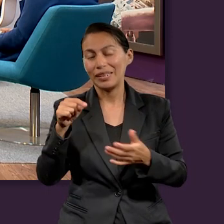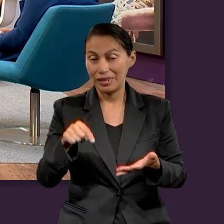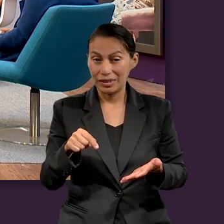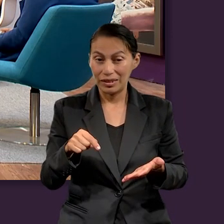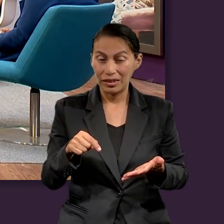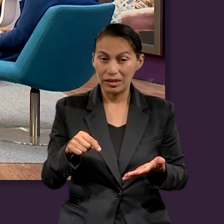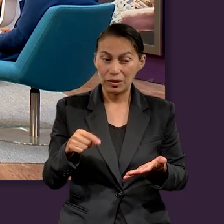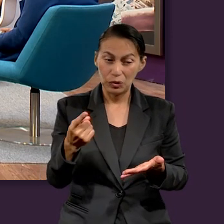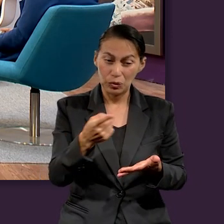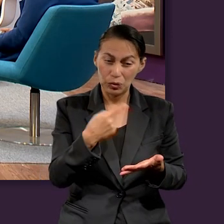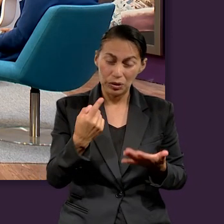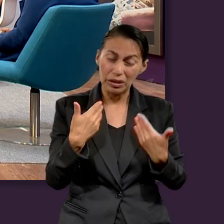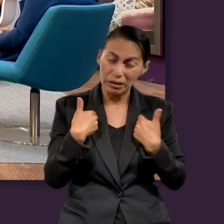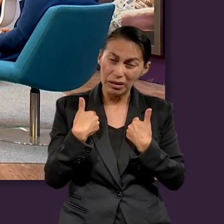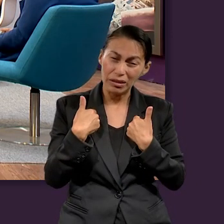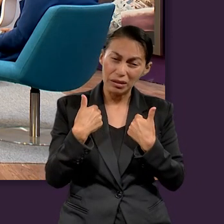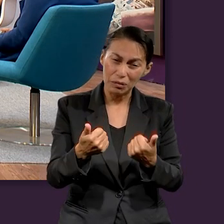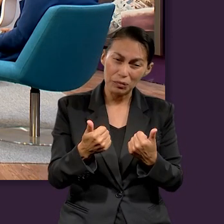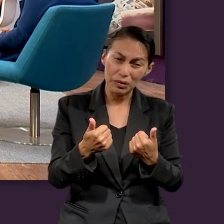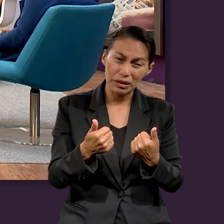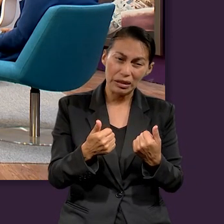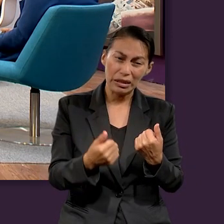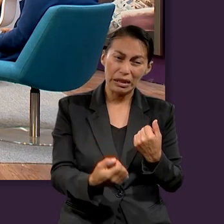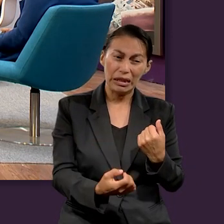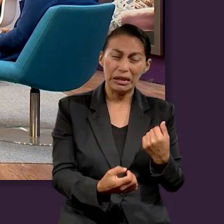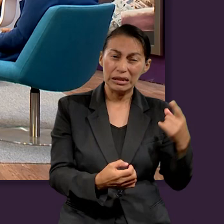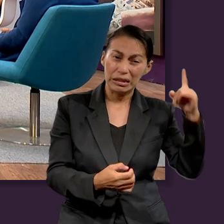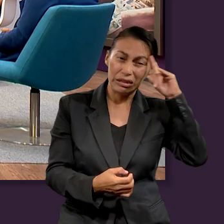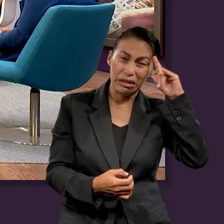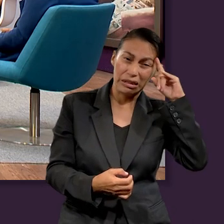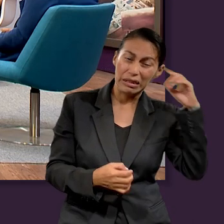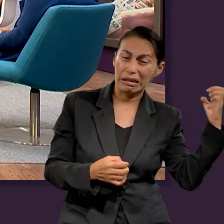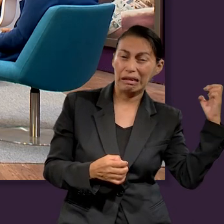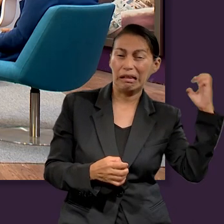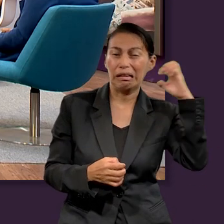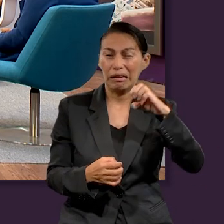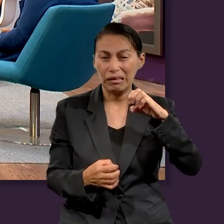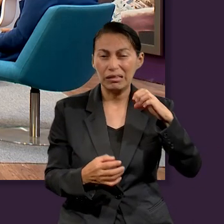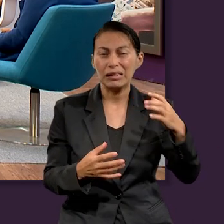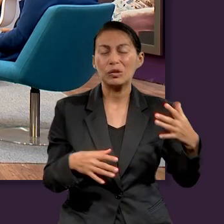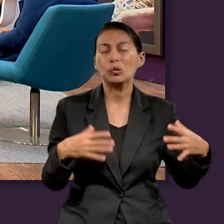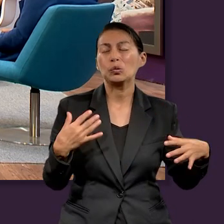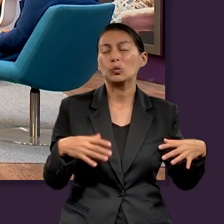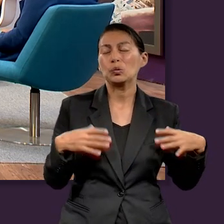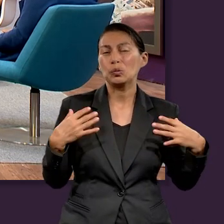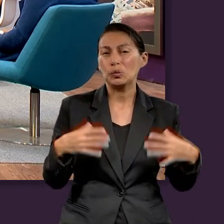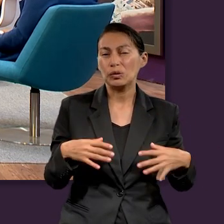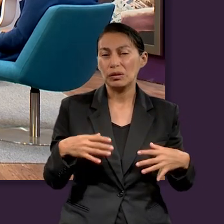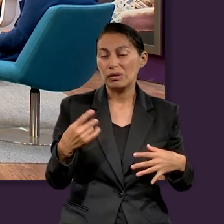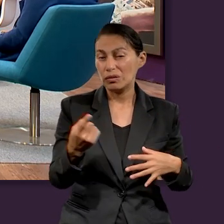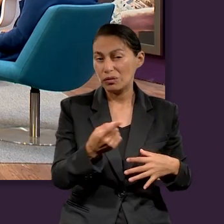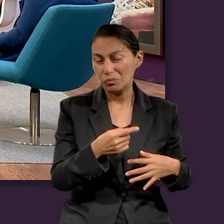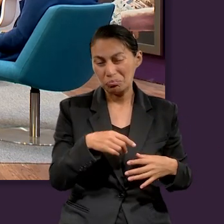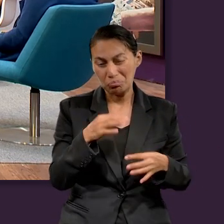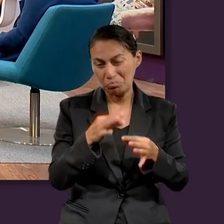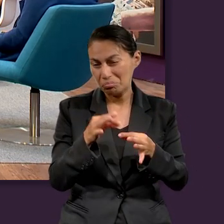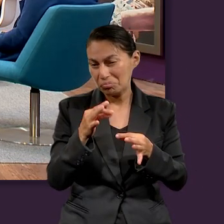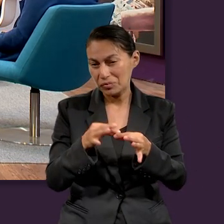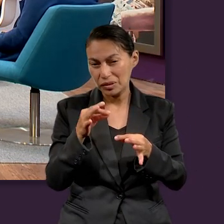entendiendo que este engaño que Satanás está impulsando